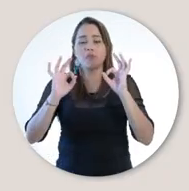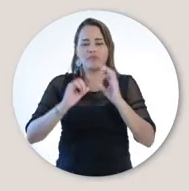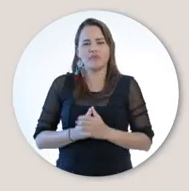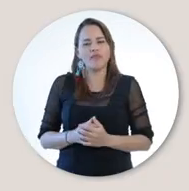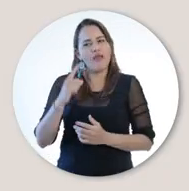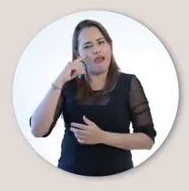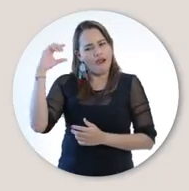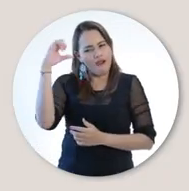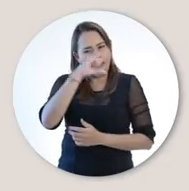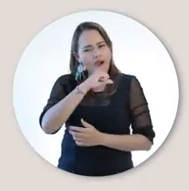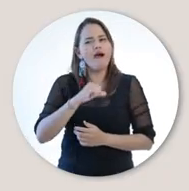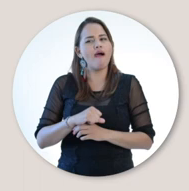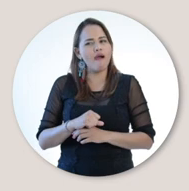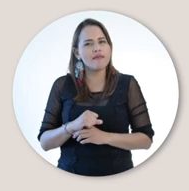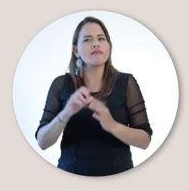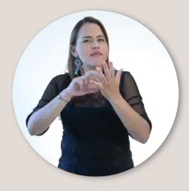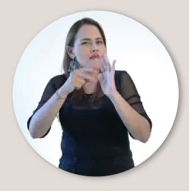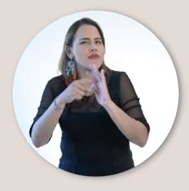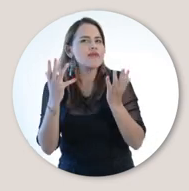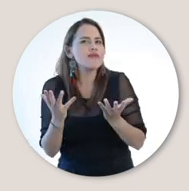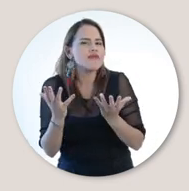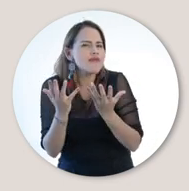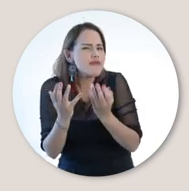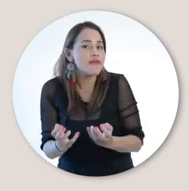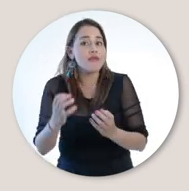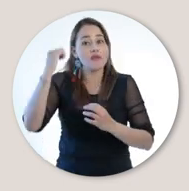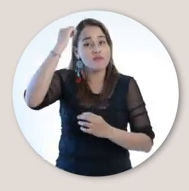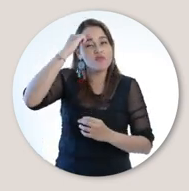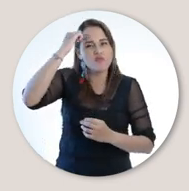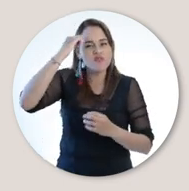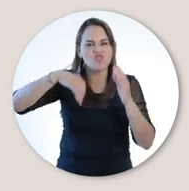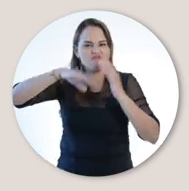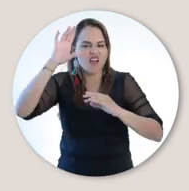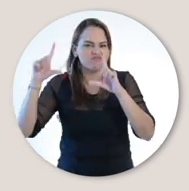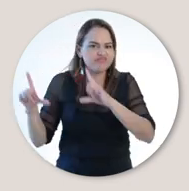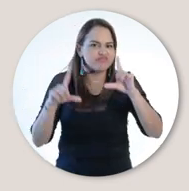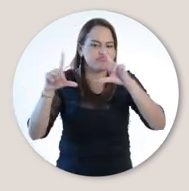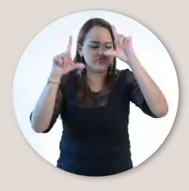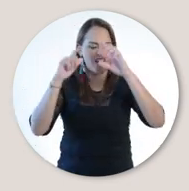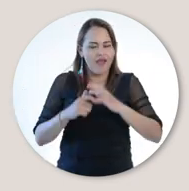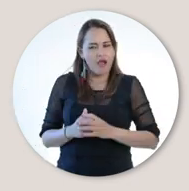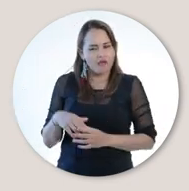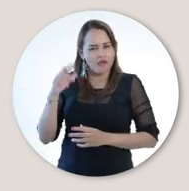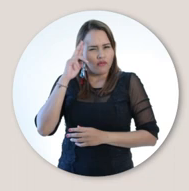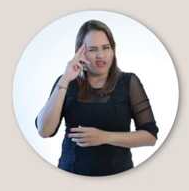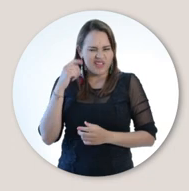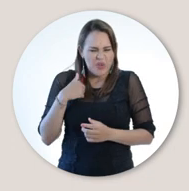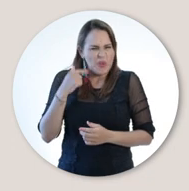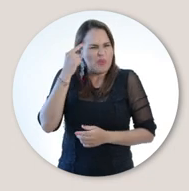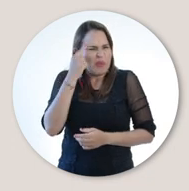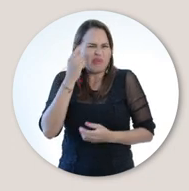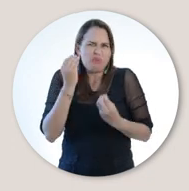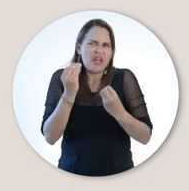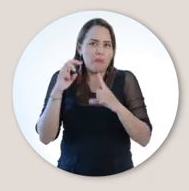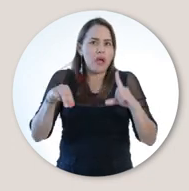a la vinculación de docentes con títulos Y eso que yo no estaba interesado en hacer mi maestría Sí, la universidad